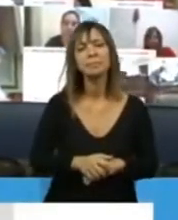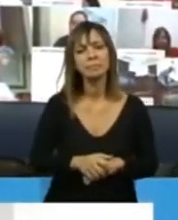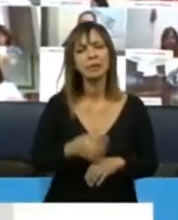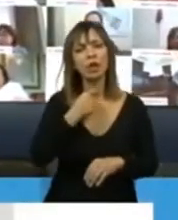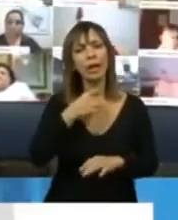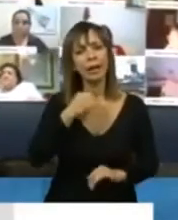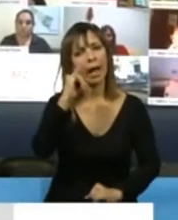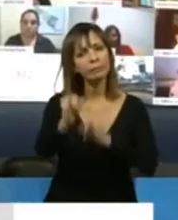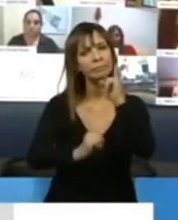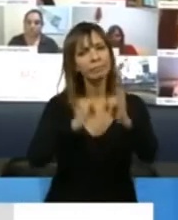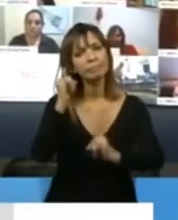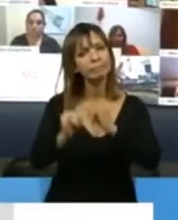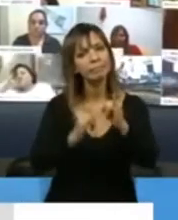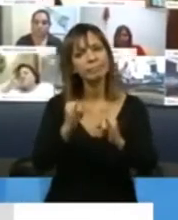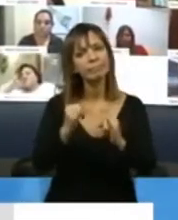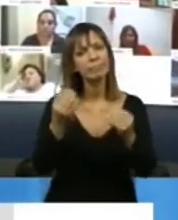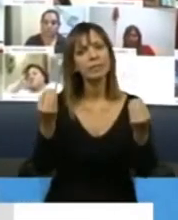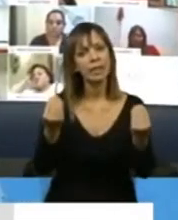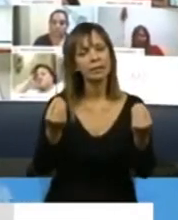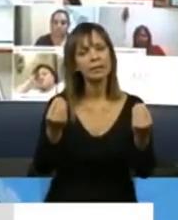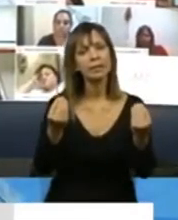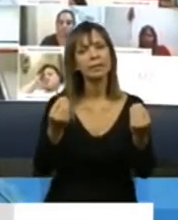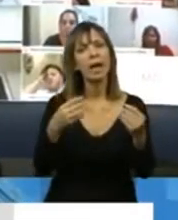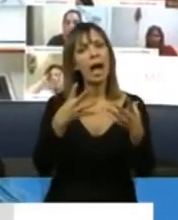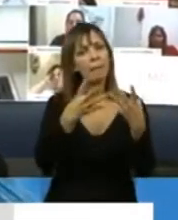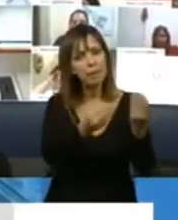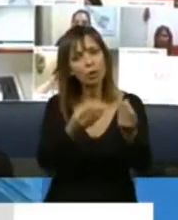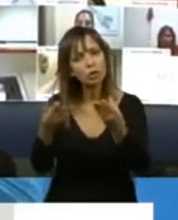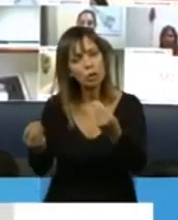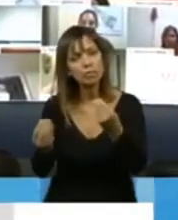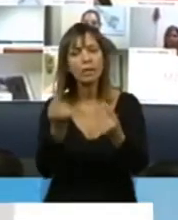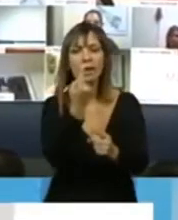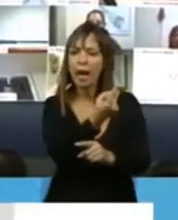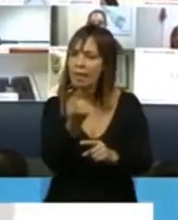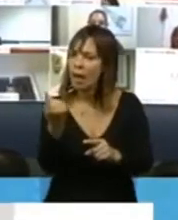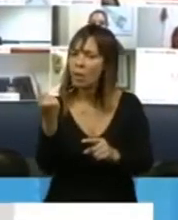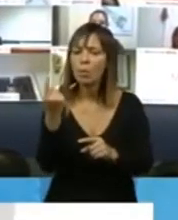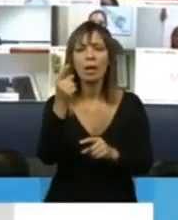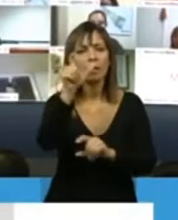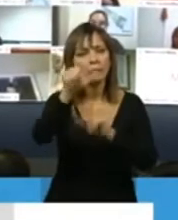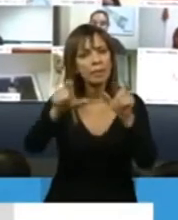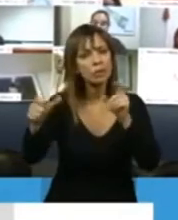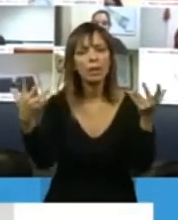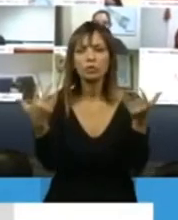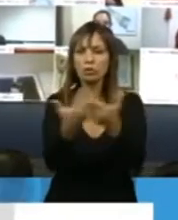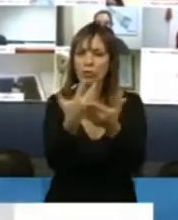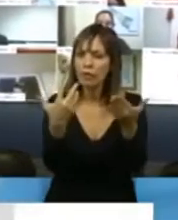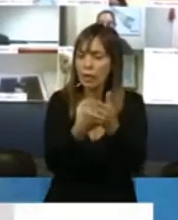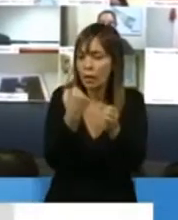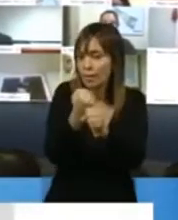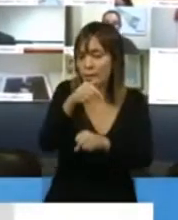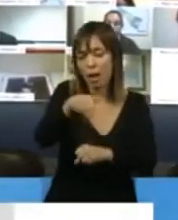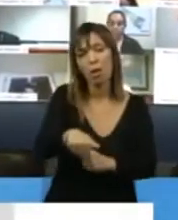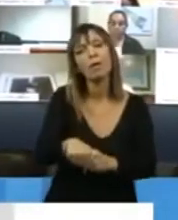desde acá mi acompañamiento a cada uno de los que han sufrido ya hasta este momento